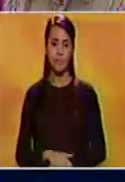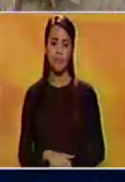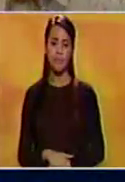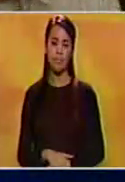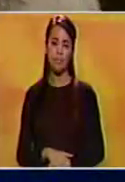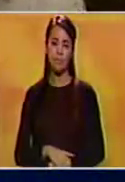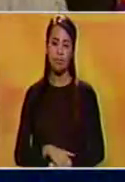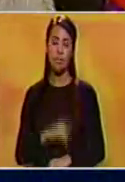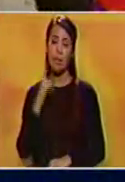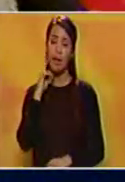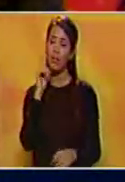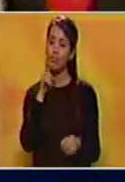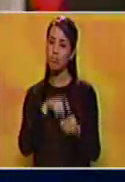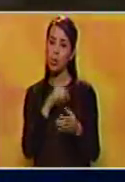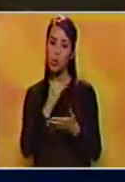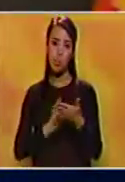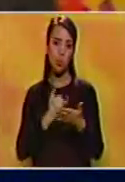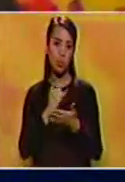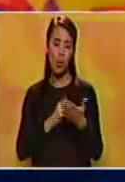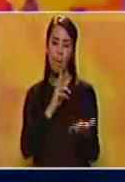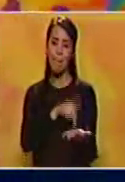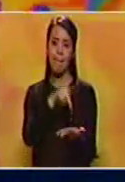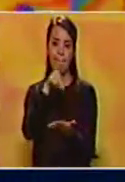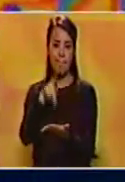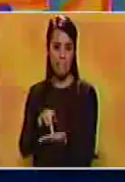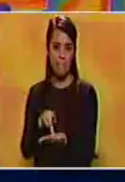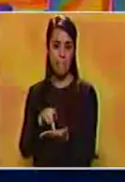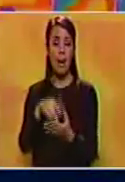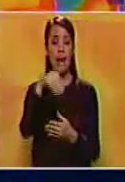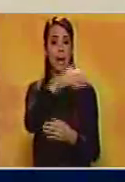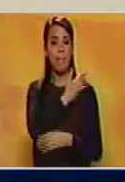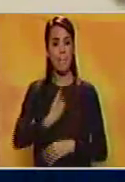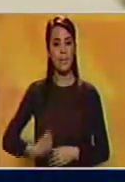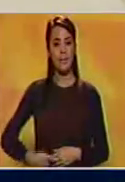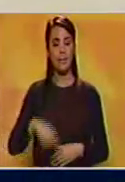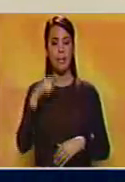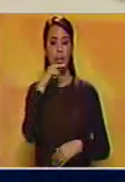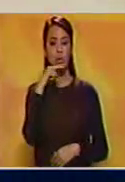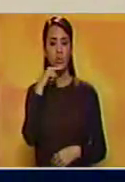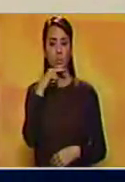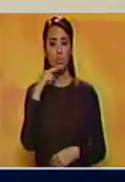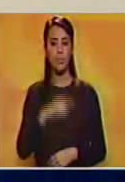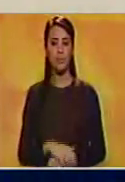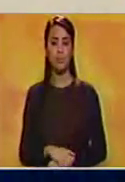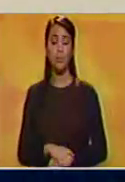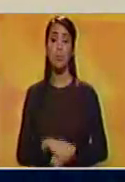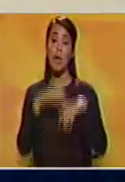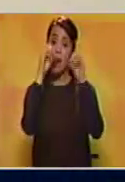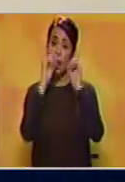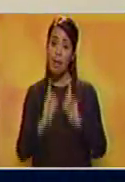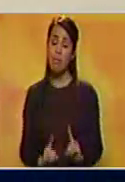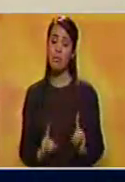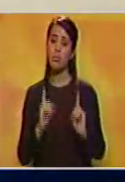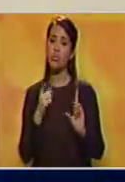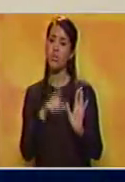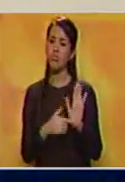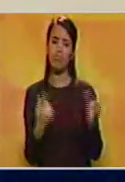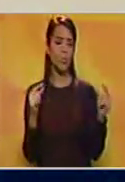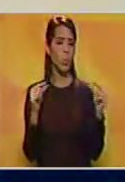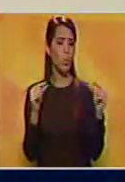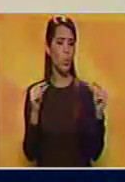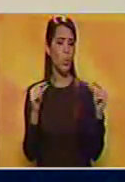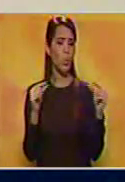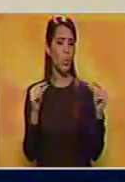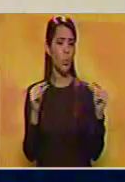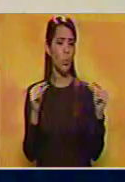virtualmente inhabilitado, para participar en las presidenciales de octubre. La decisión argumenta que no se puede discutir legalmente